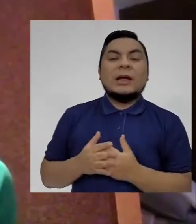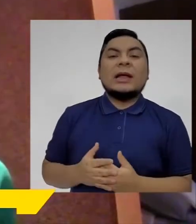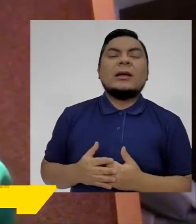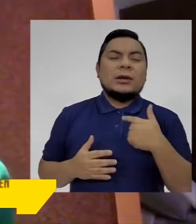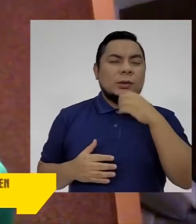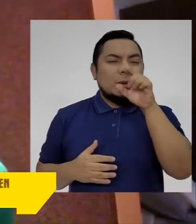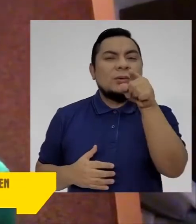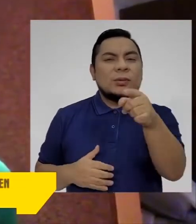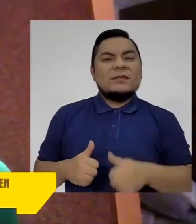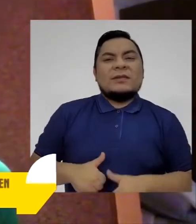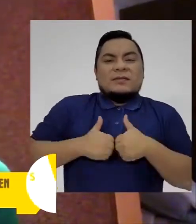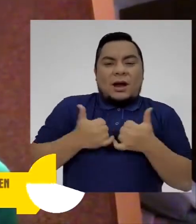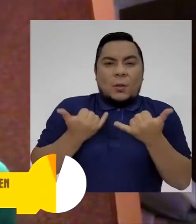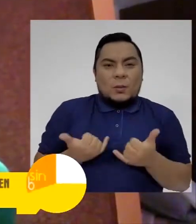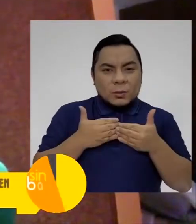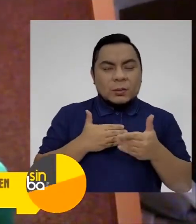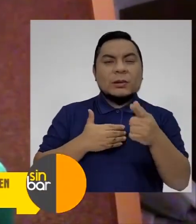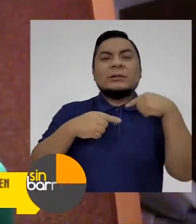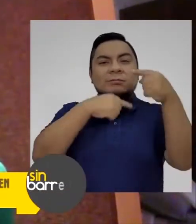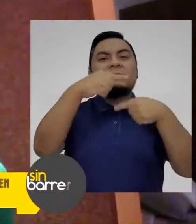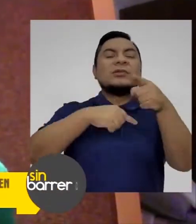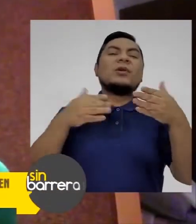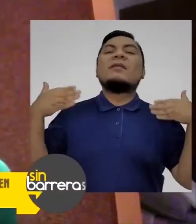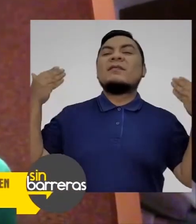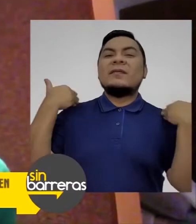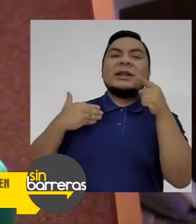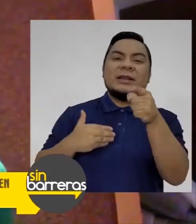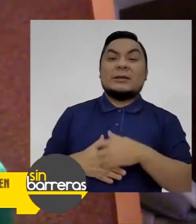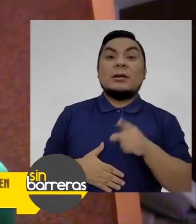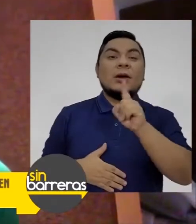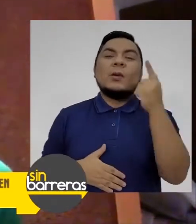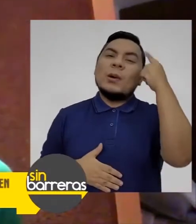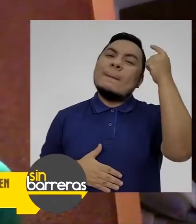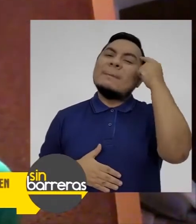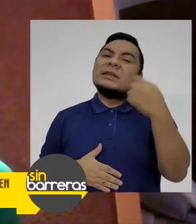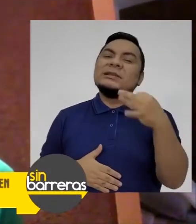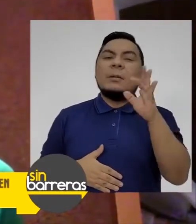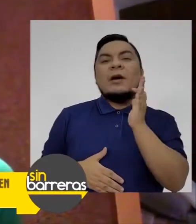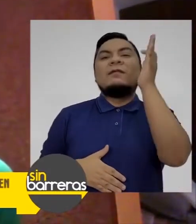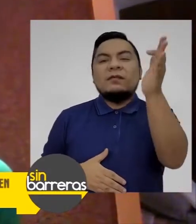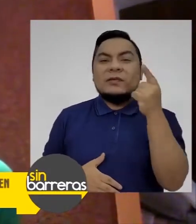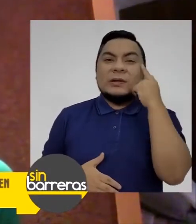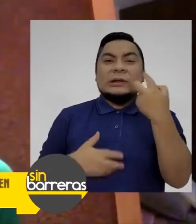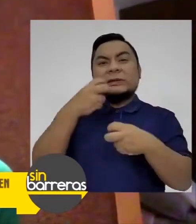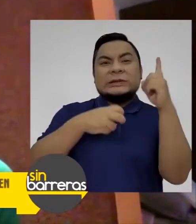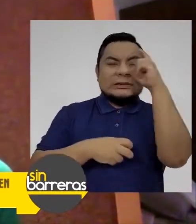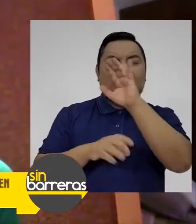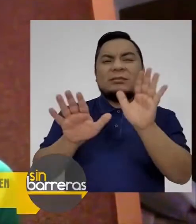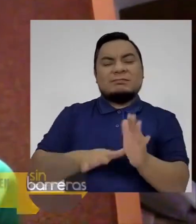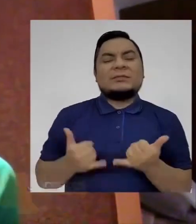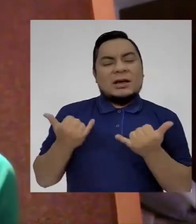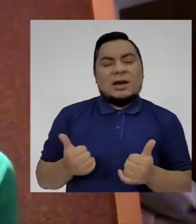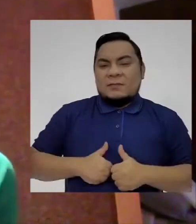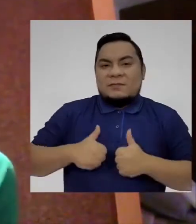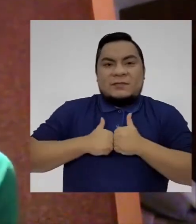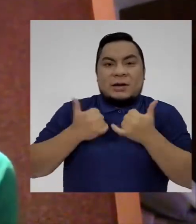es que vivan el presente, vivan día a día felices y traten de no estar pensando en el futuro y en las complicaciones que